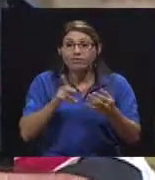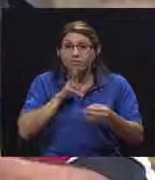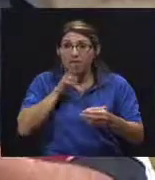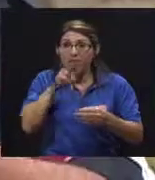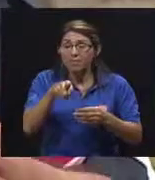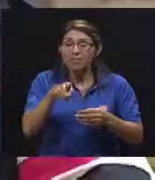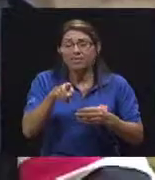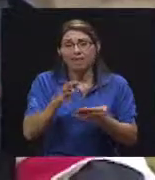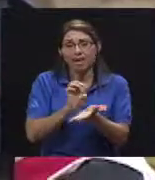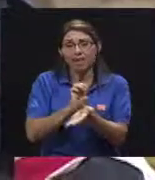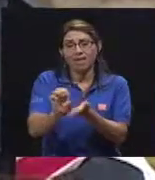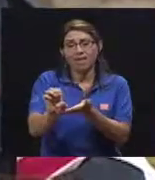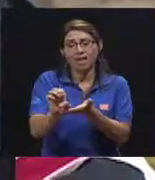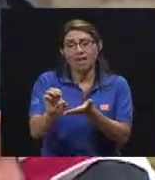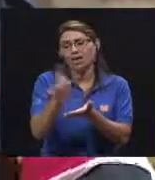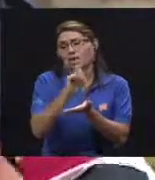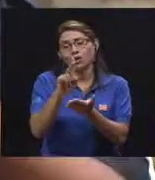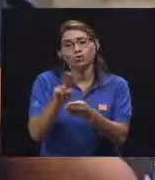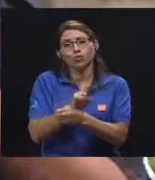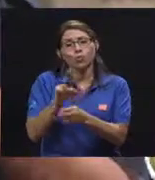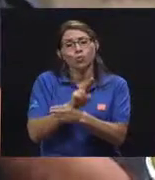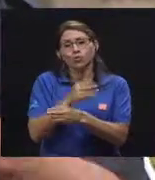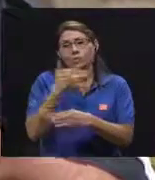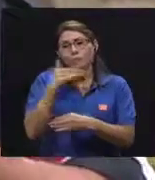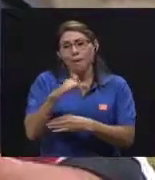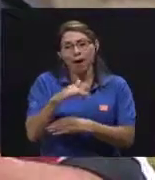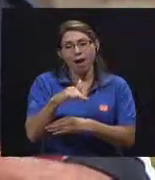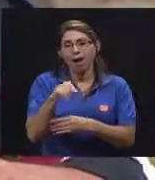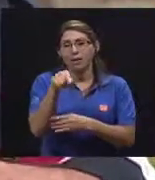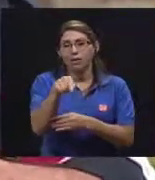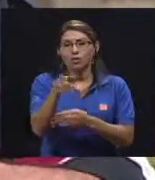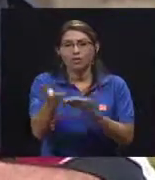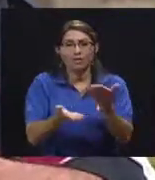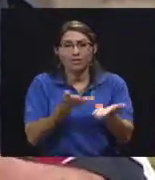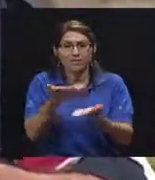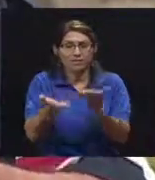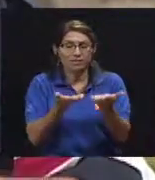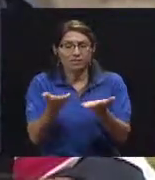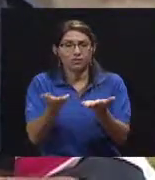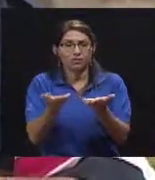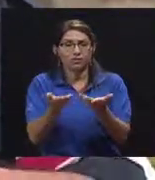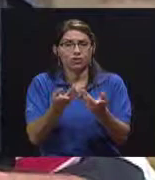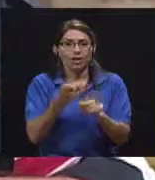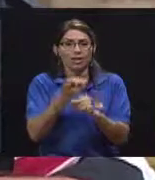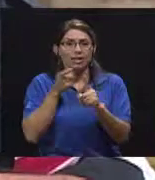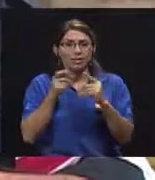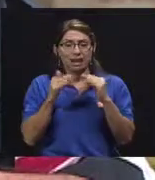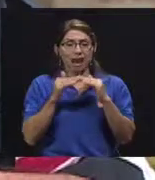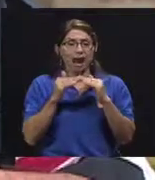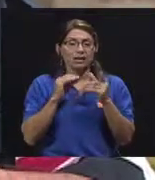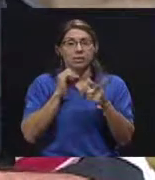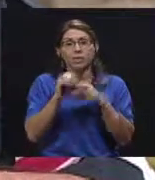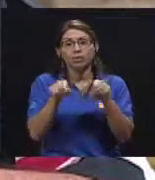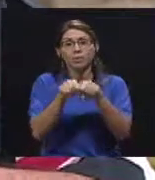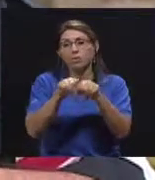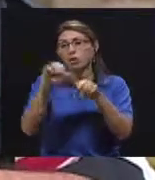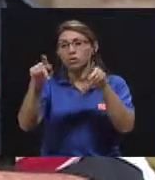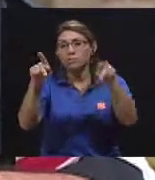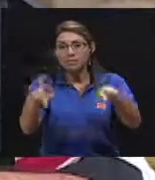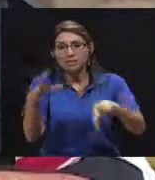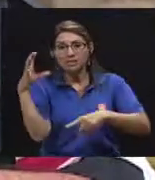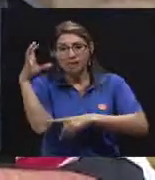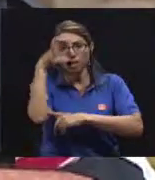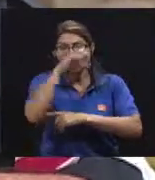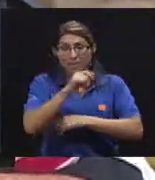para evitar que haya un uso irracional, tanto desde la casa y que los externos o los particulares puedan quedar tranquilos de que el